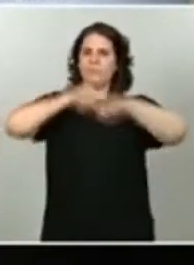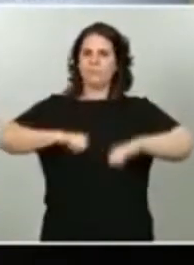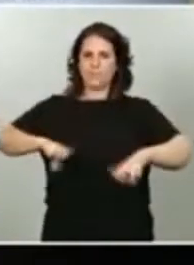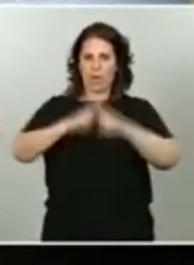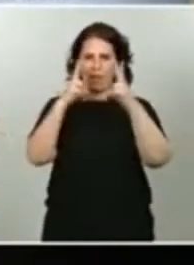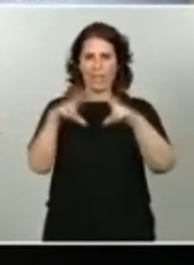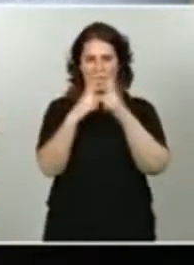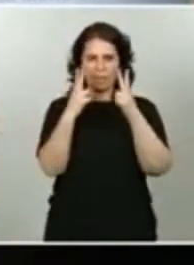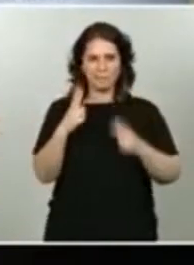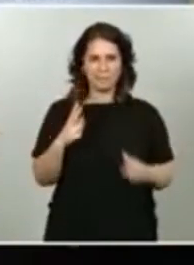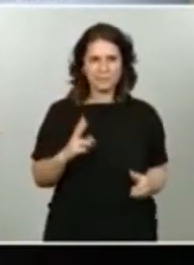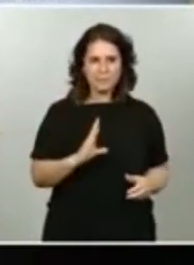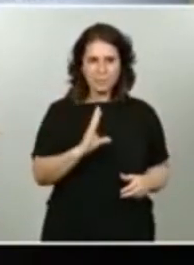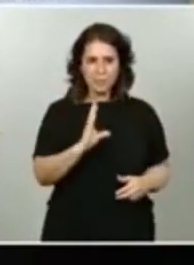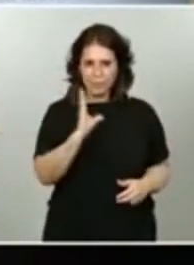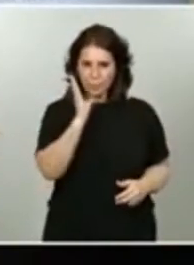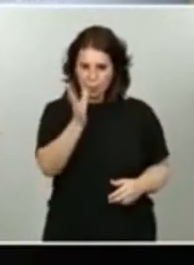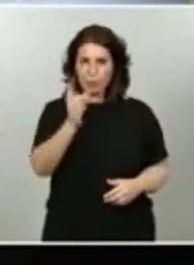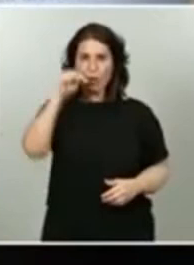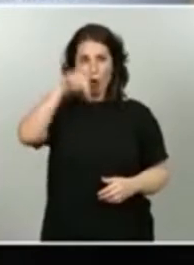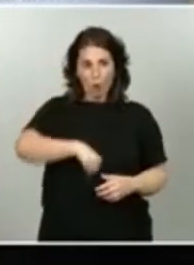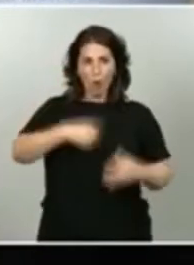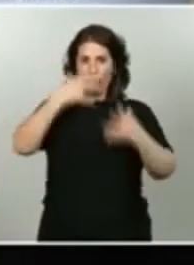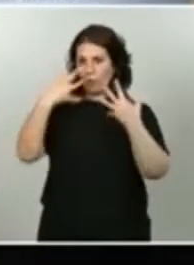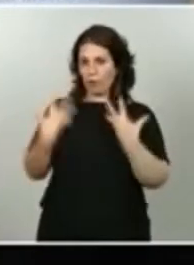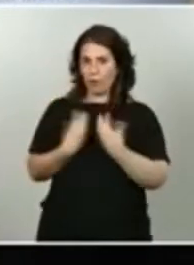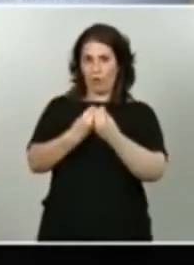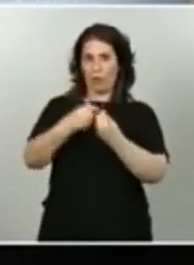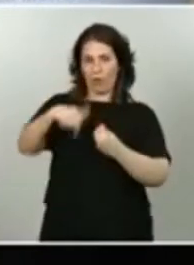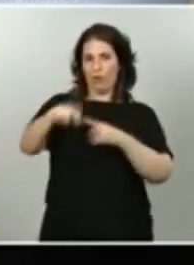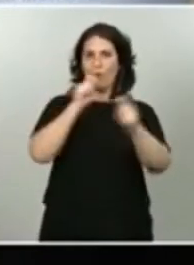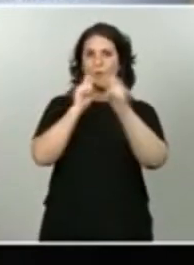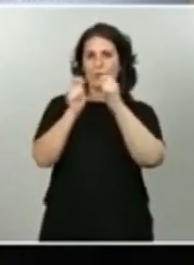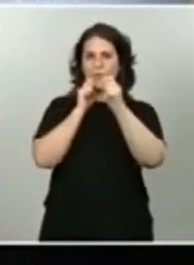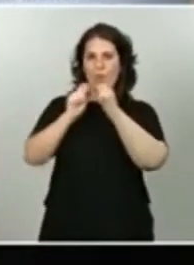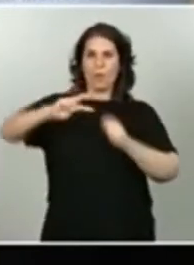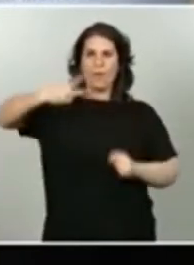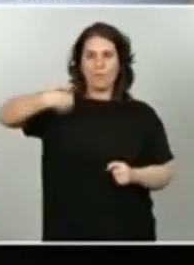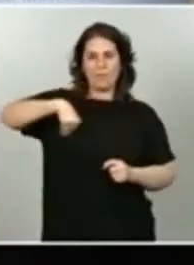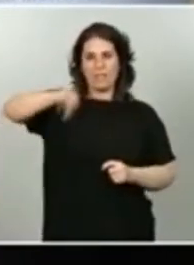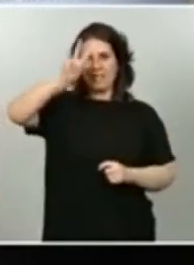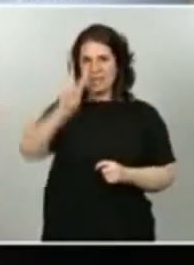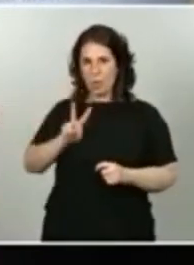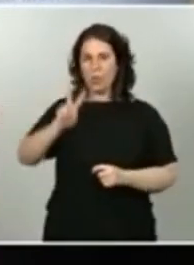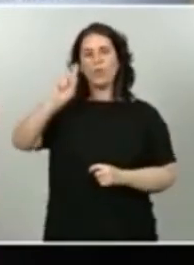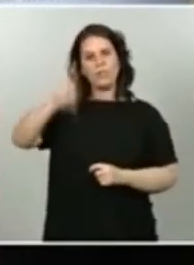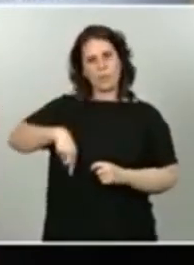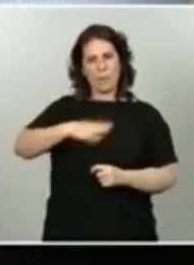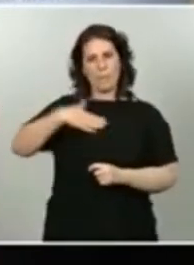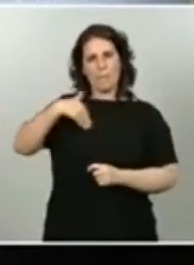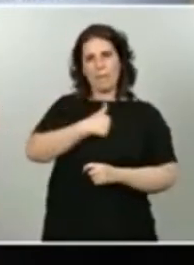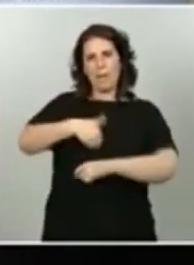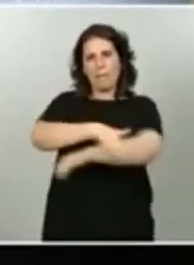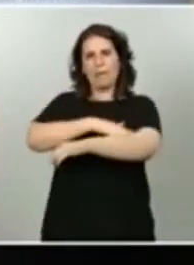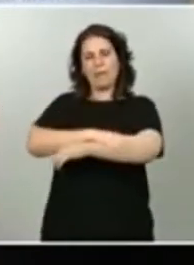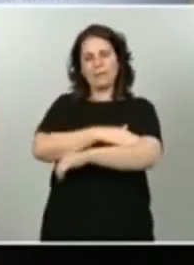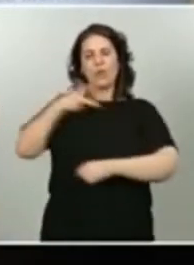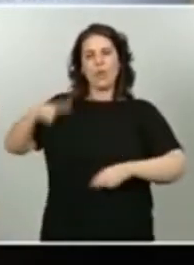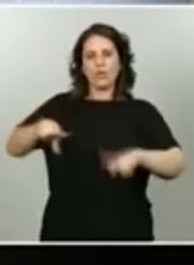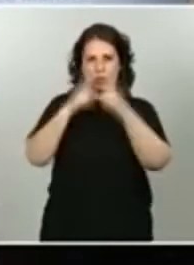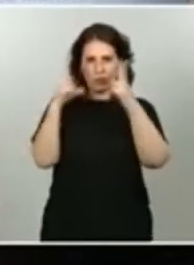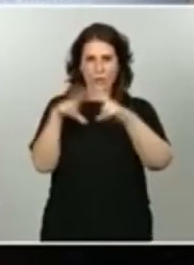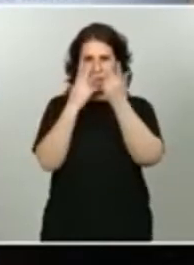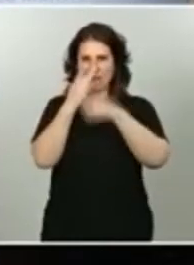el día de hoy me acompañan en la rueda de prensa el vicepresidente segundo y ministro de Derechos Sociales y Agenda 2030